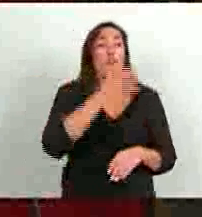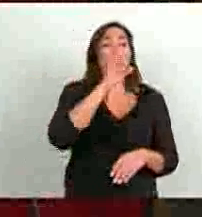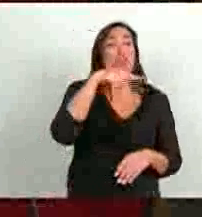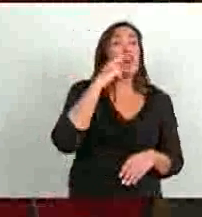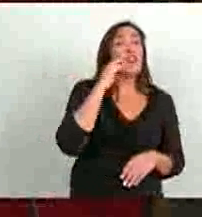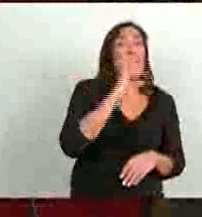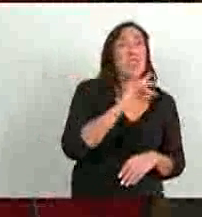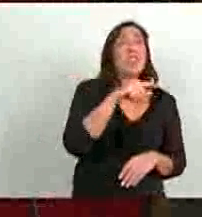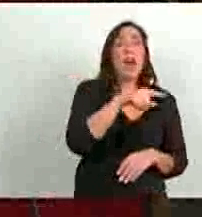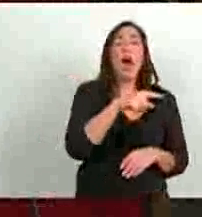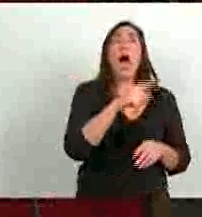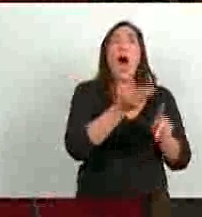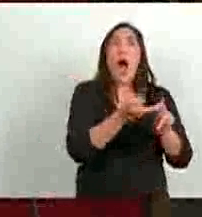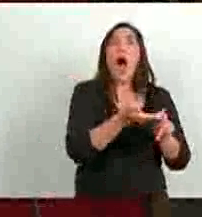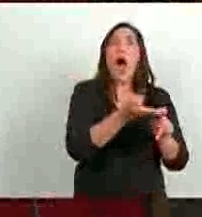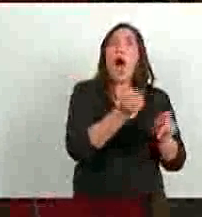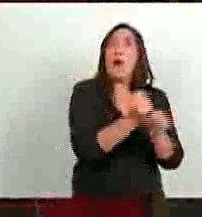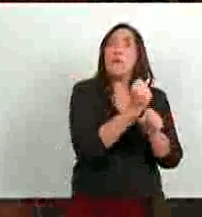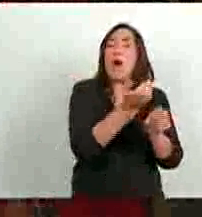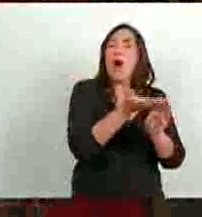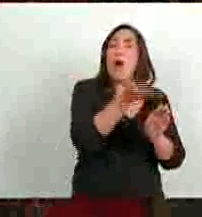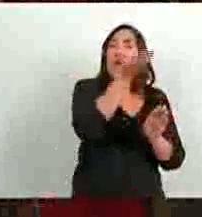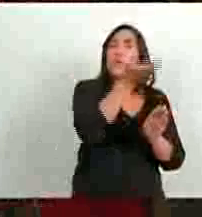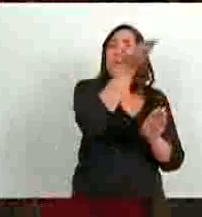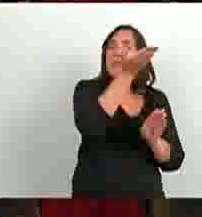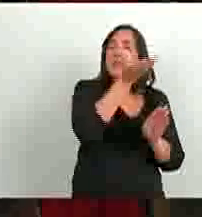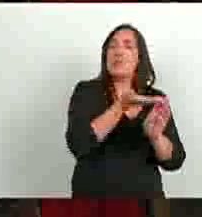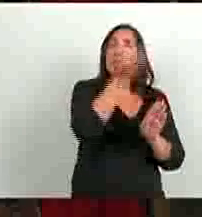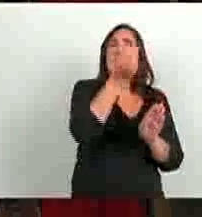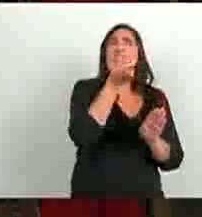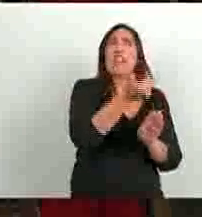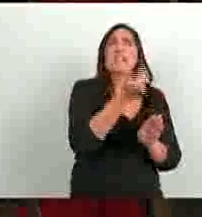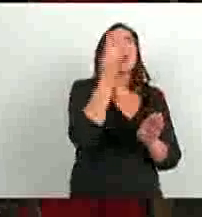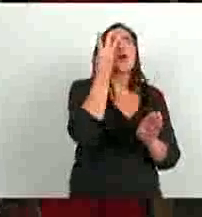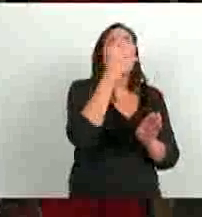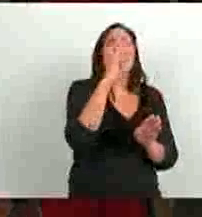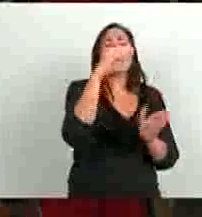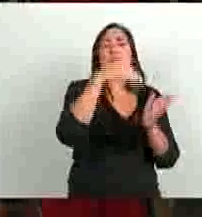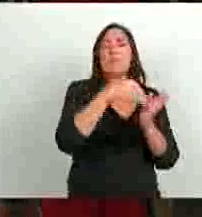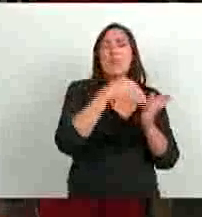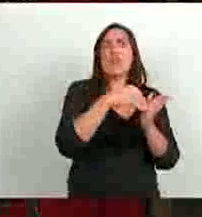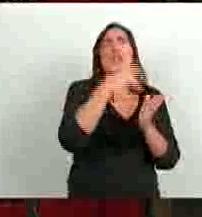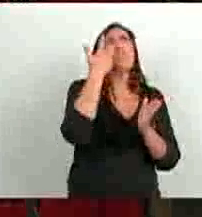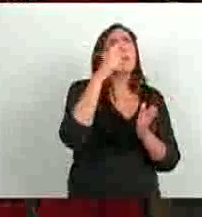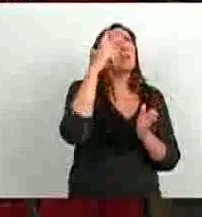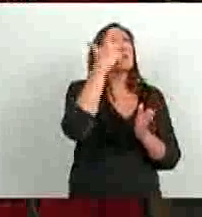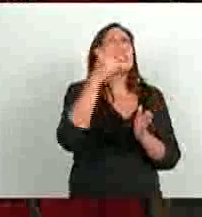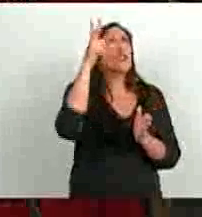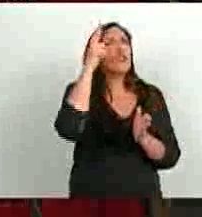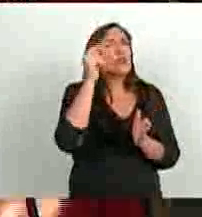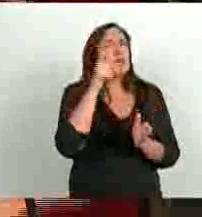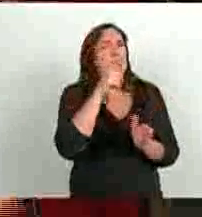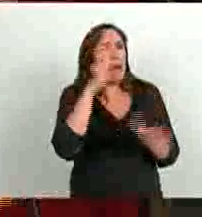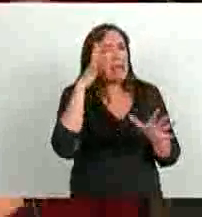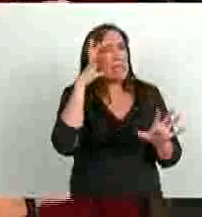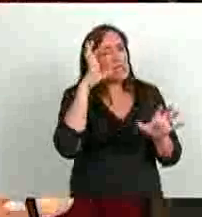aprobaron, aumentaron inclusive el FONID, y aprobaron casi 4.000 millones, 3.880, si mal no recuerdo.